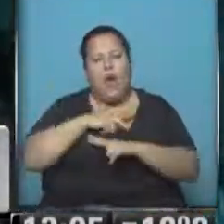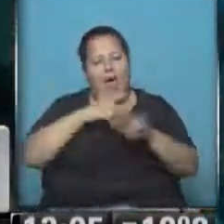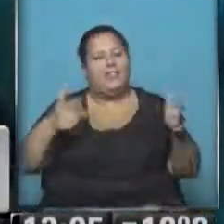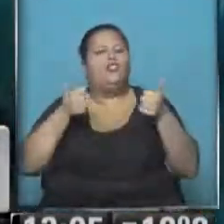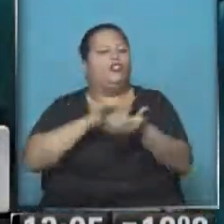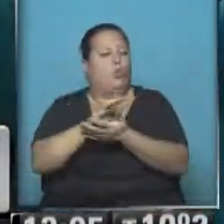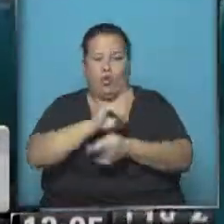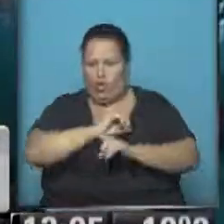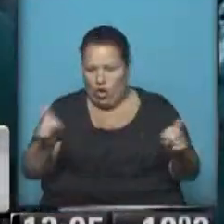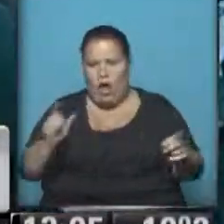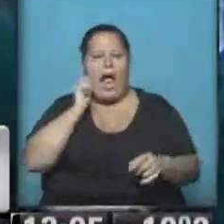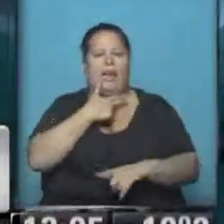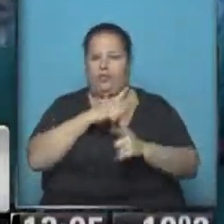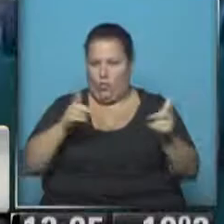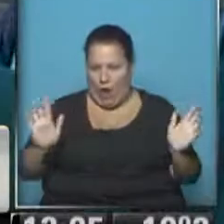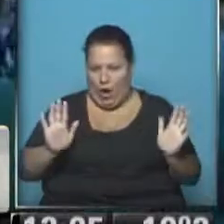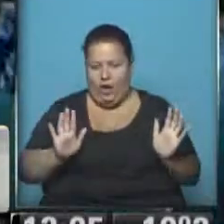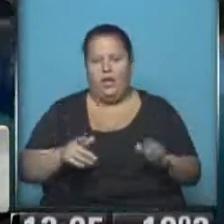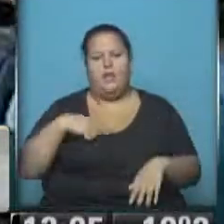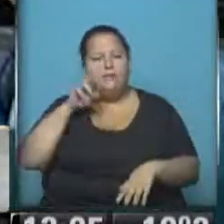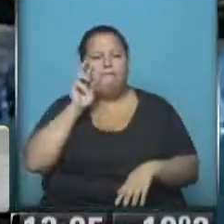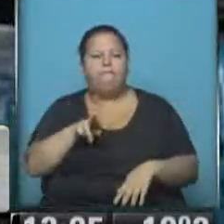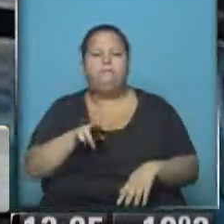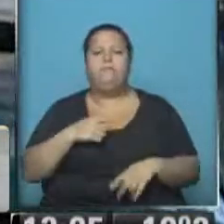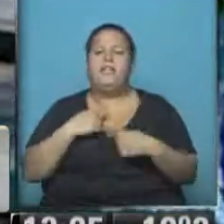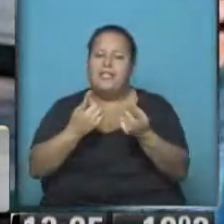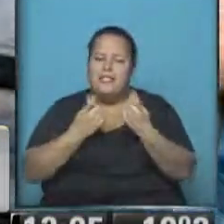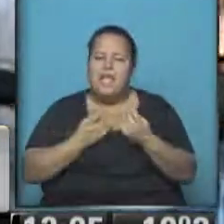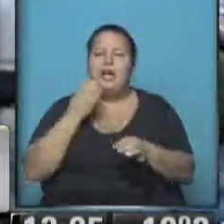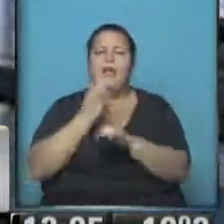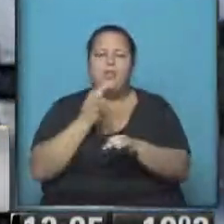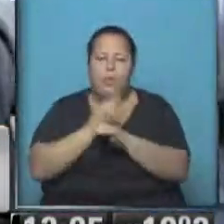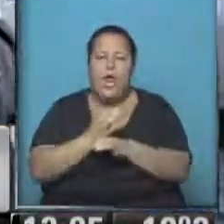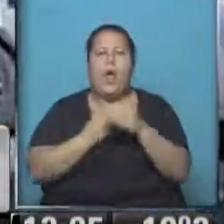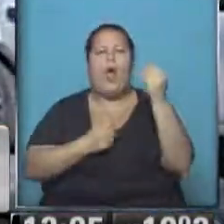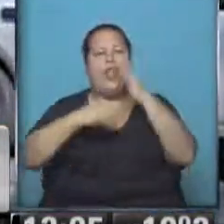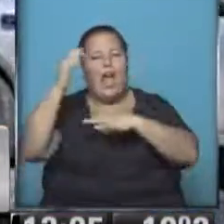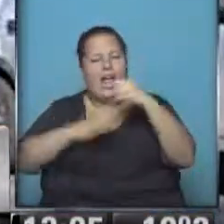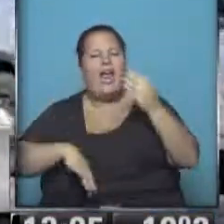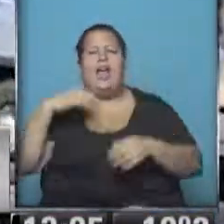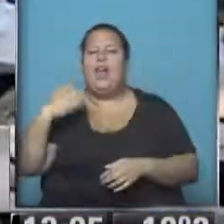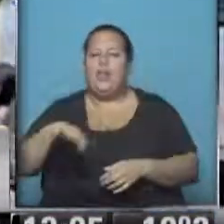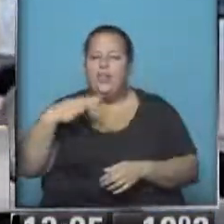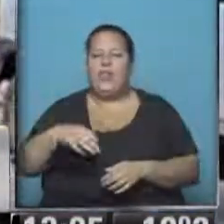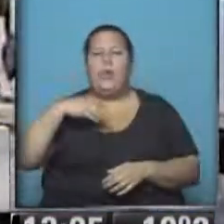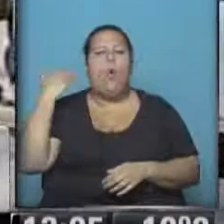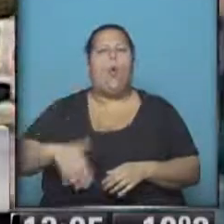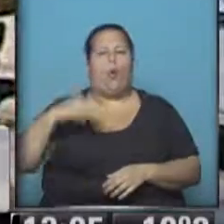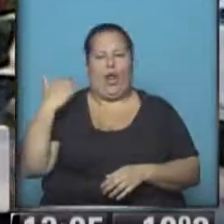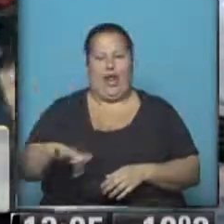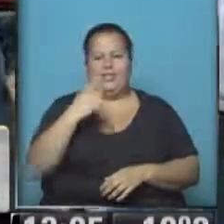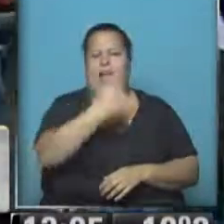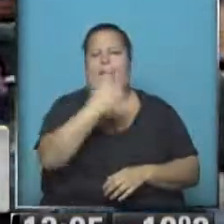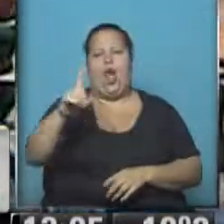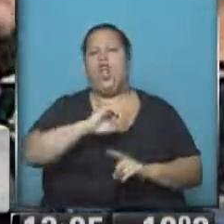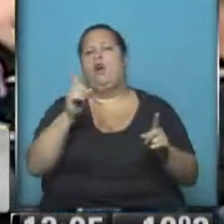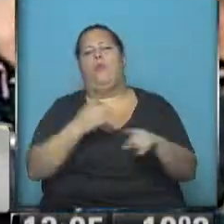todo solucionado, no vamos a decir que hay gas. Estamos viendo que necesitamos en las escuelas a la hora de hacer obras que haya carácter de urgencia con cada obra,